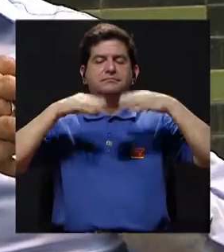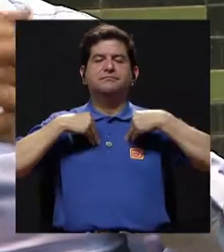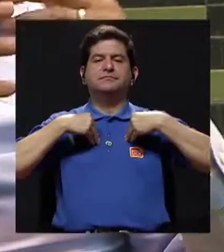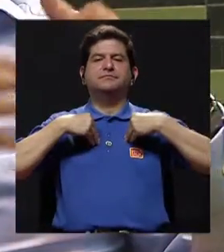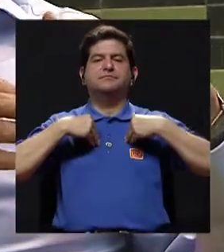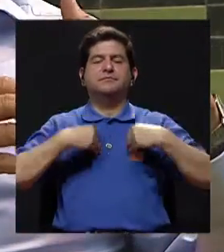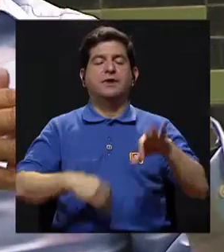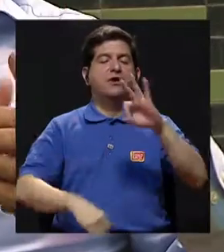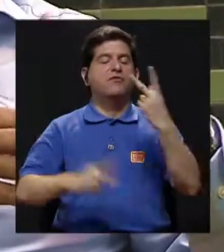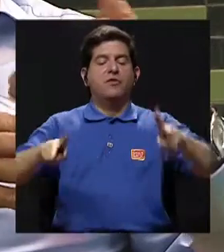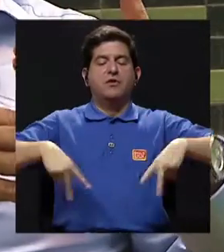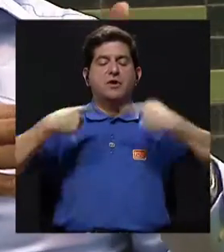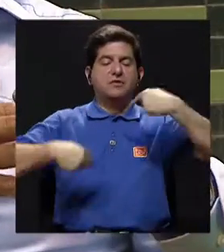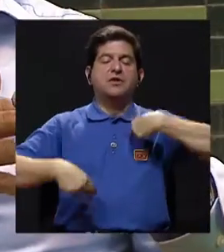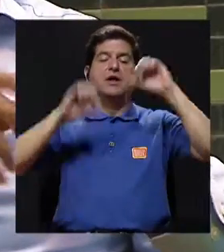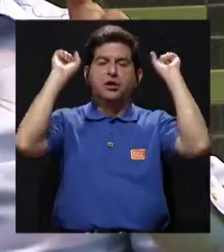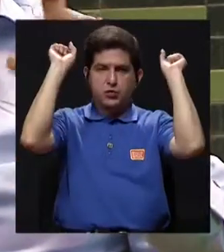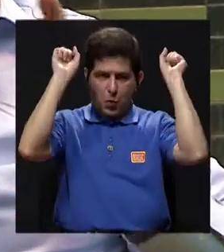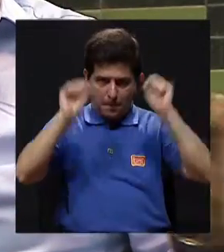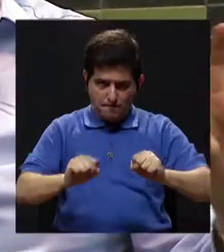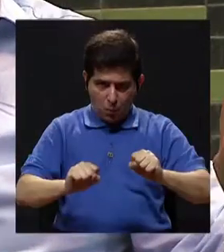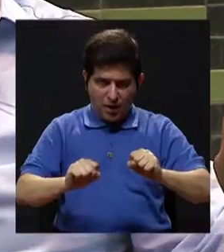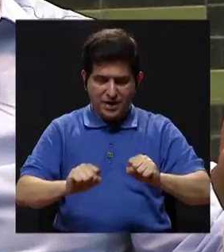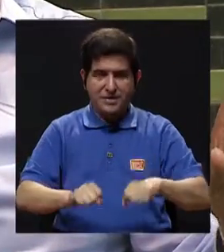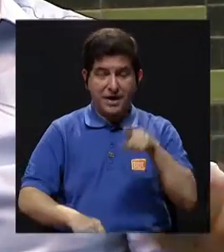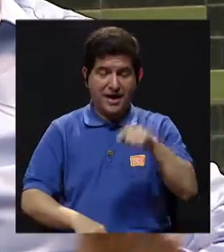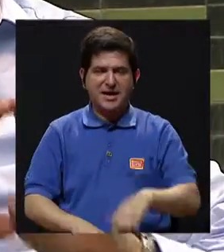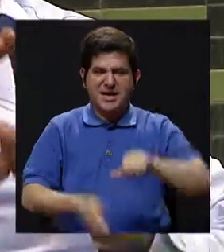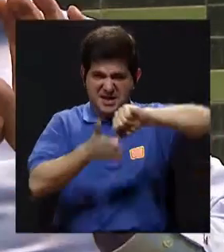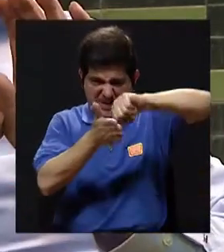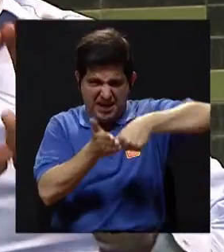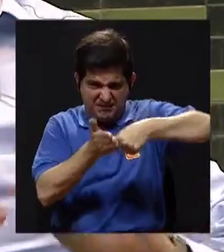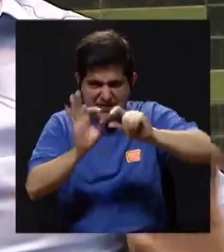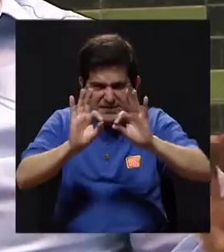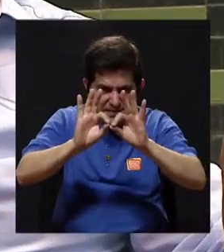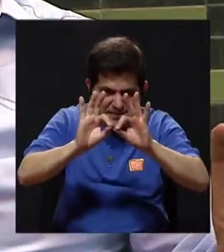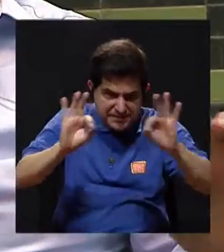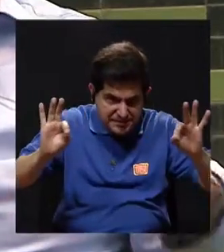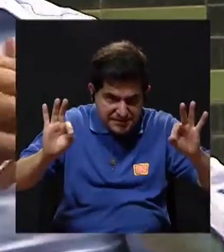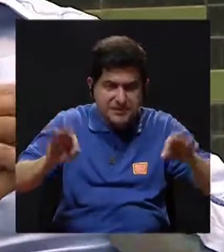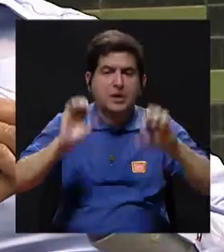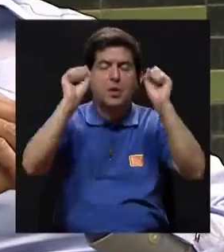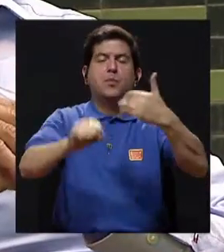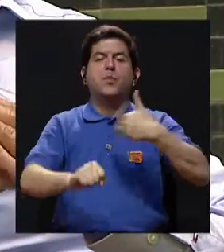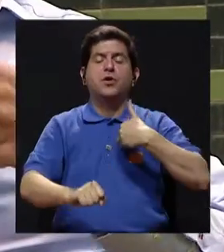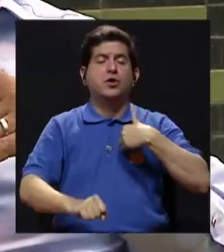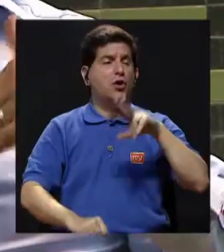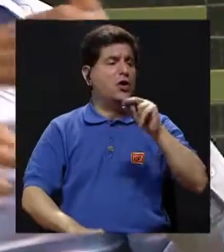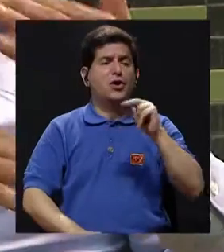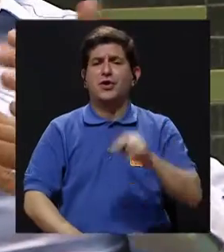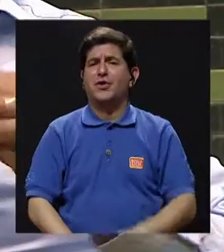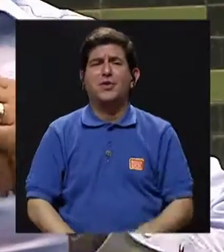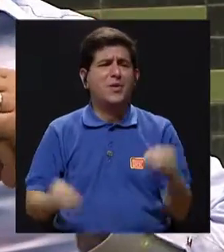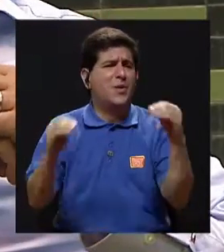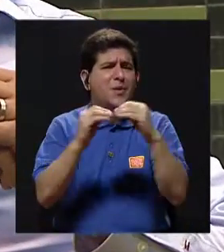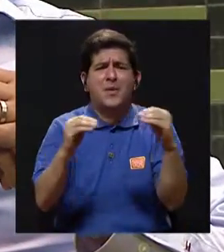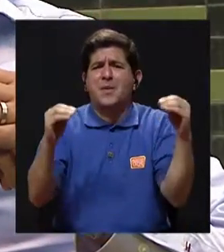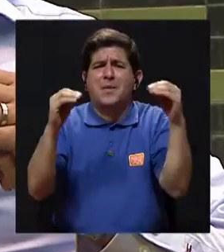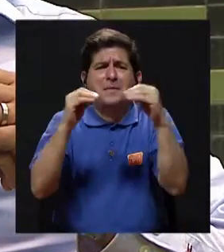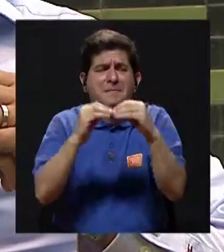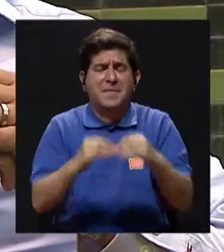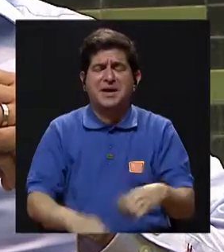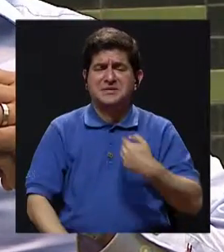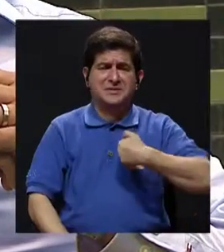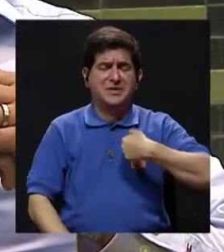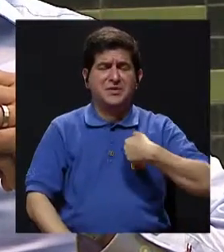cuál es el estilo de vida que yo puedo, y subrayo la palabra, puedo tener y no vivir más allá de aquello que